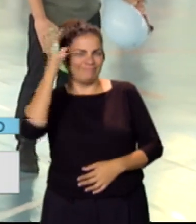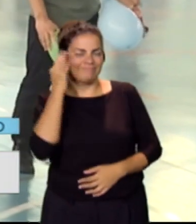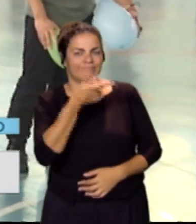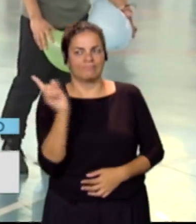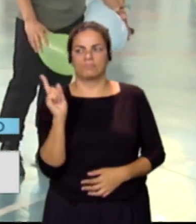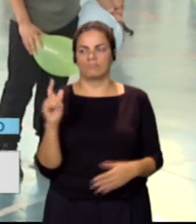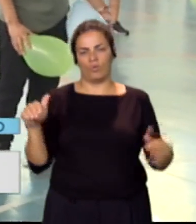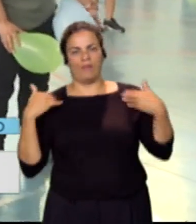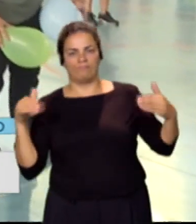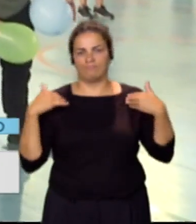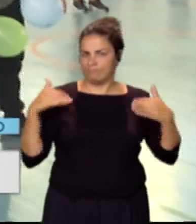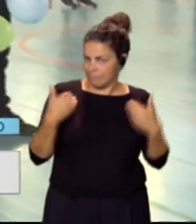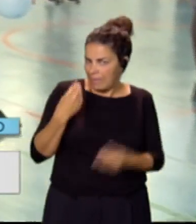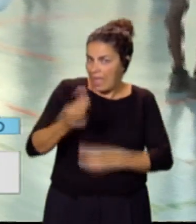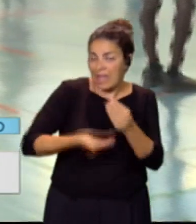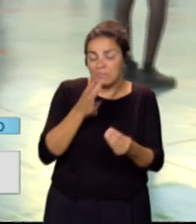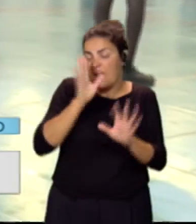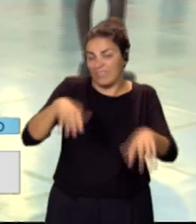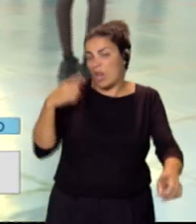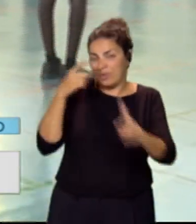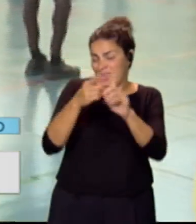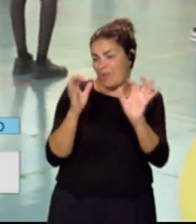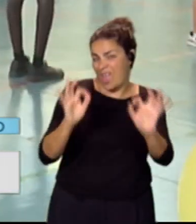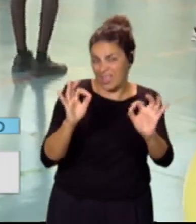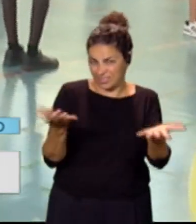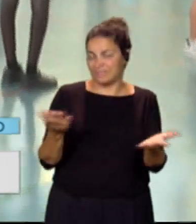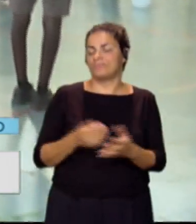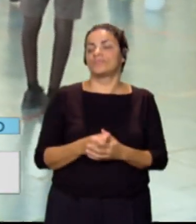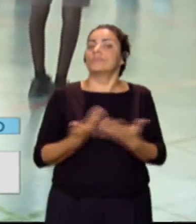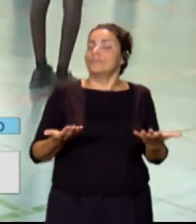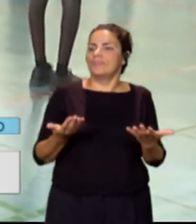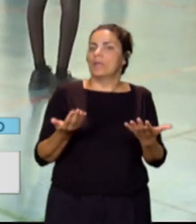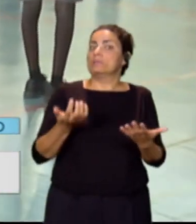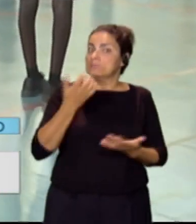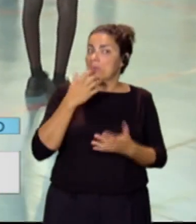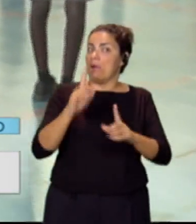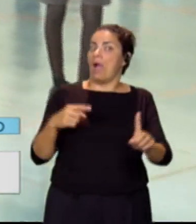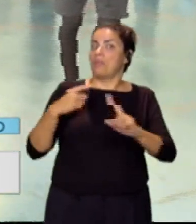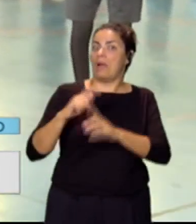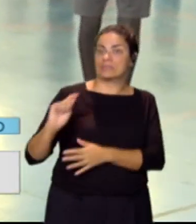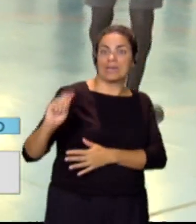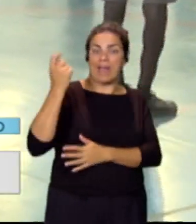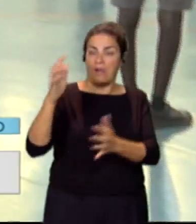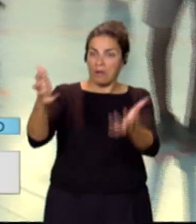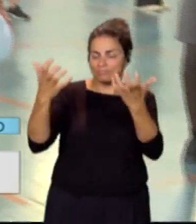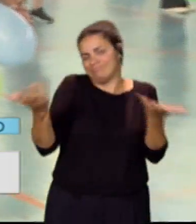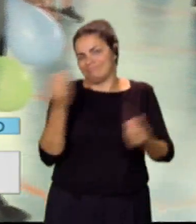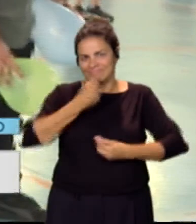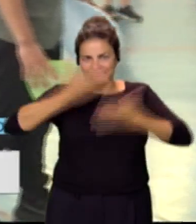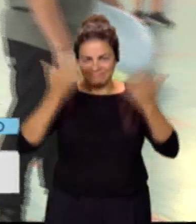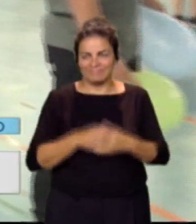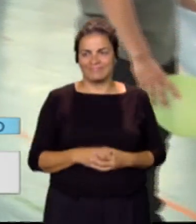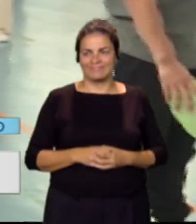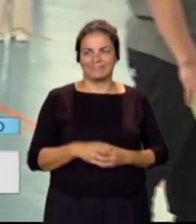ejercicio de la actividad física, que es en definitiva lo que se persigue a través de esta iniciativa. Pero al final, encima, si lo hacemos batiendo un récord, pues qué mejor, ¿verdad? Un récord que